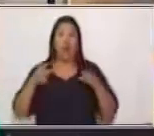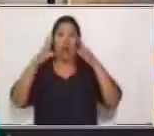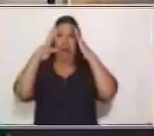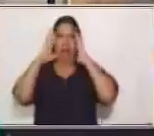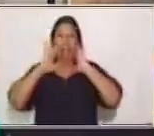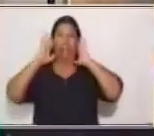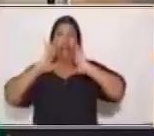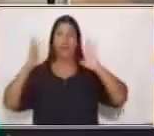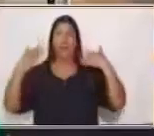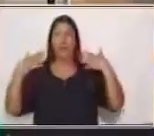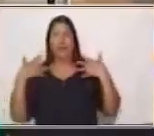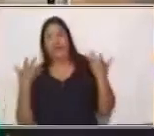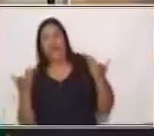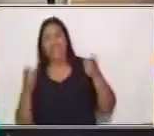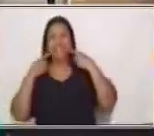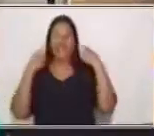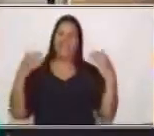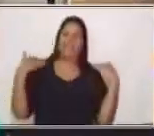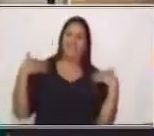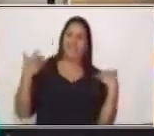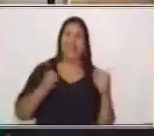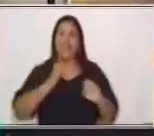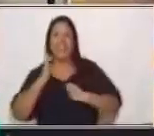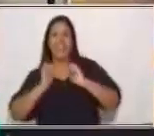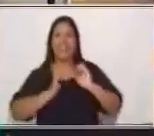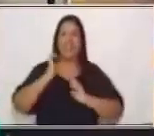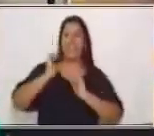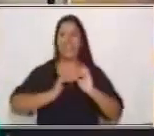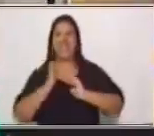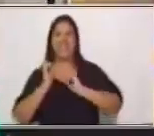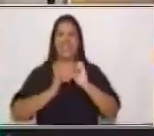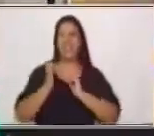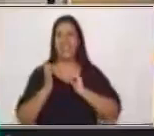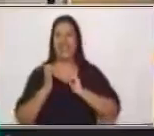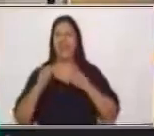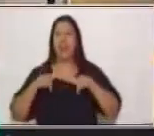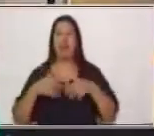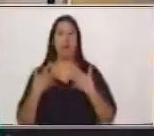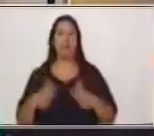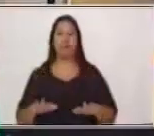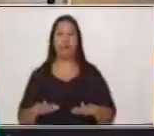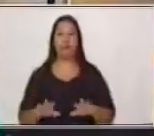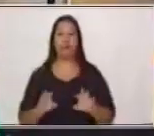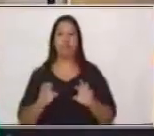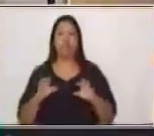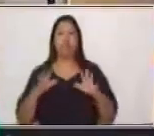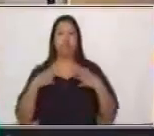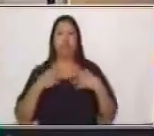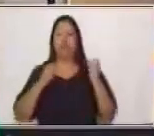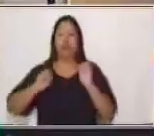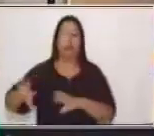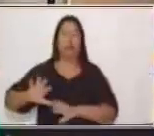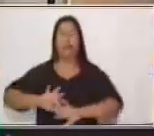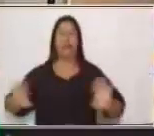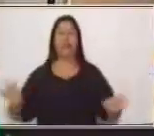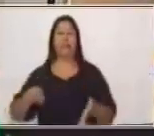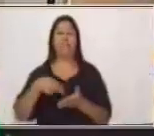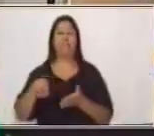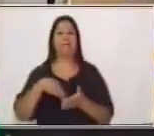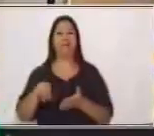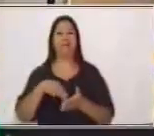poquito animarte, entusiasmarte y que podamos ahora ya que nos quitamos el calor y bailamos un poquito